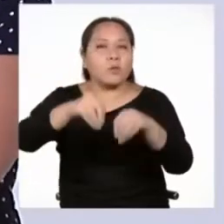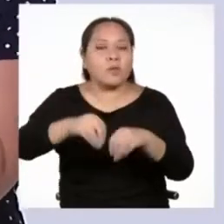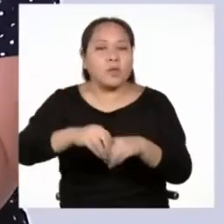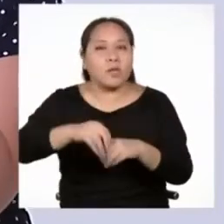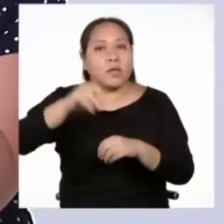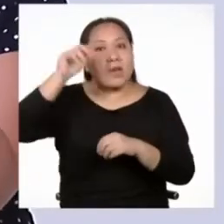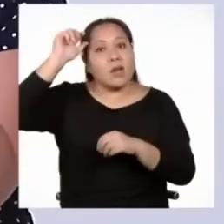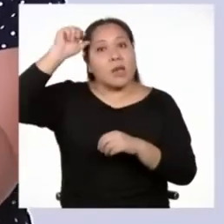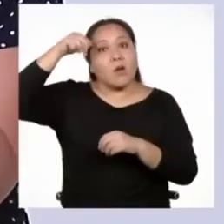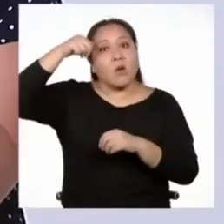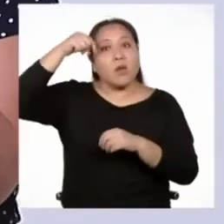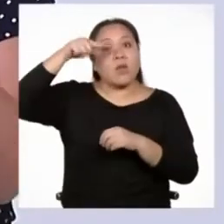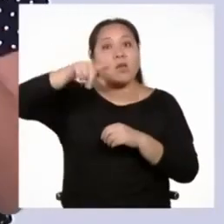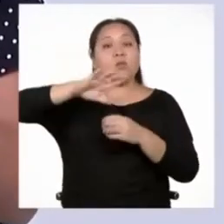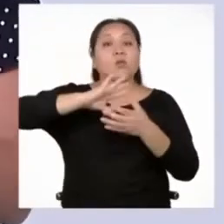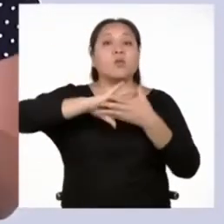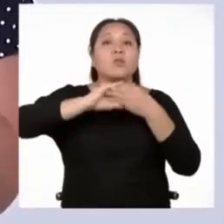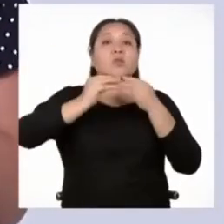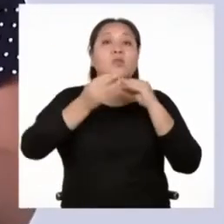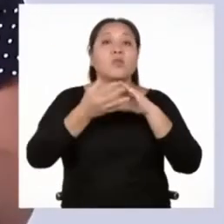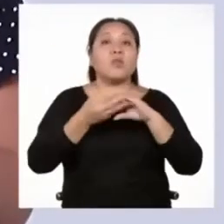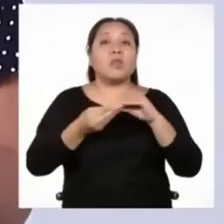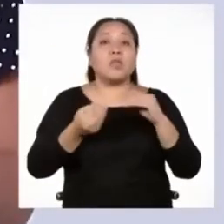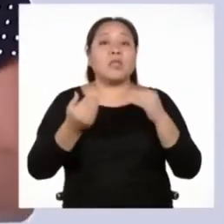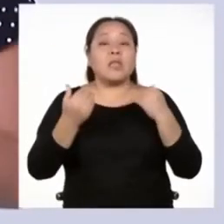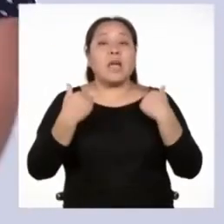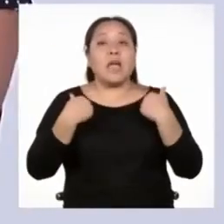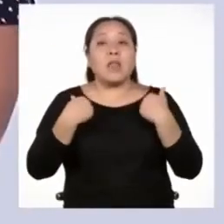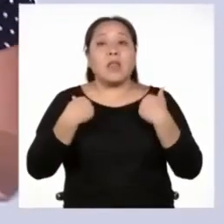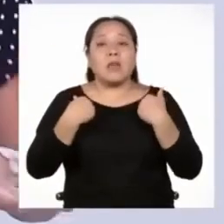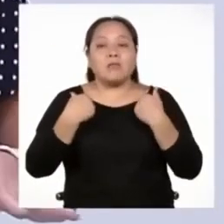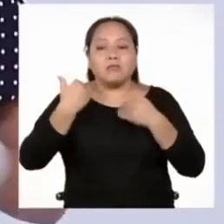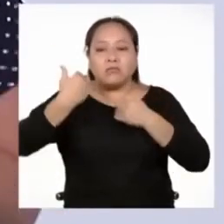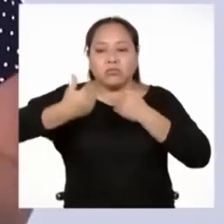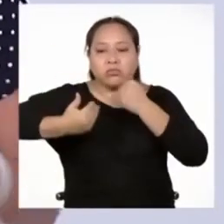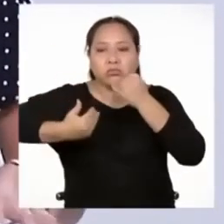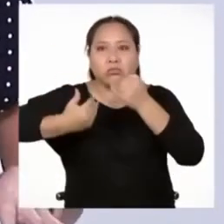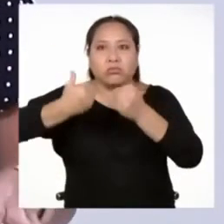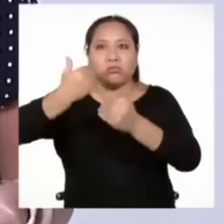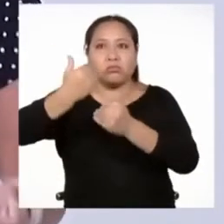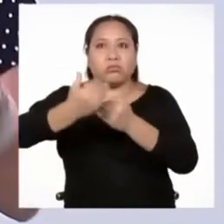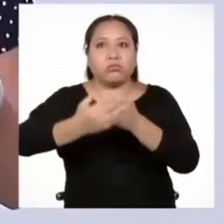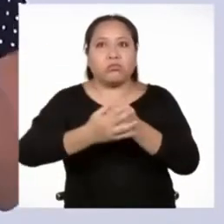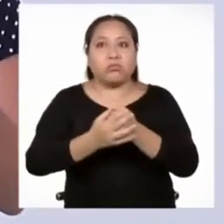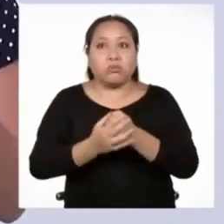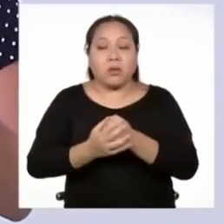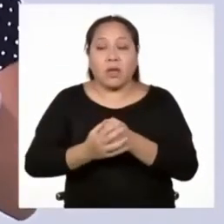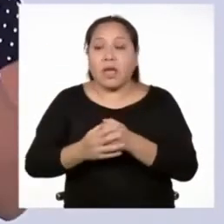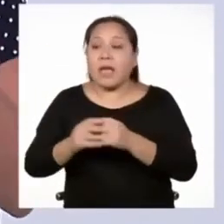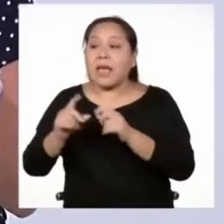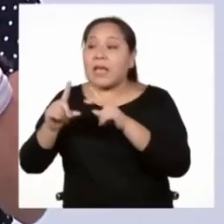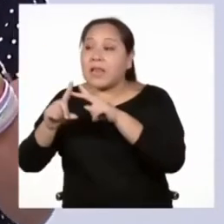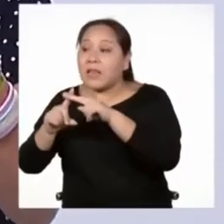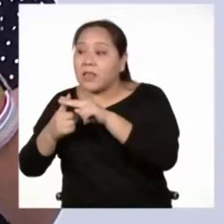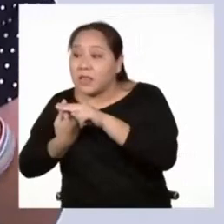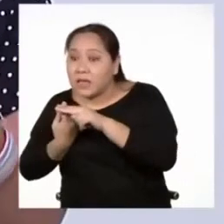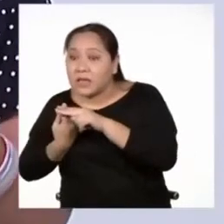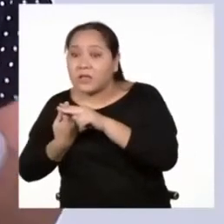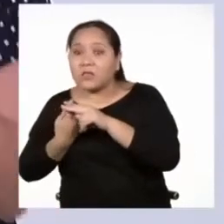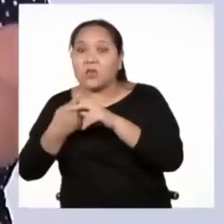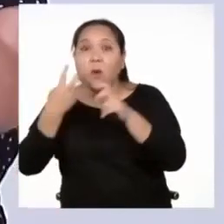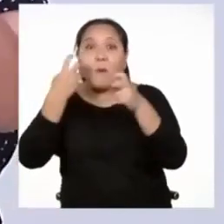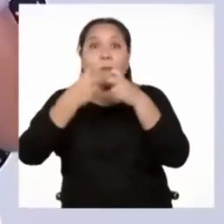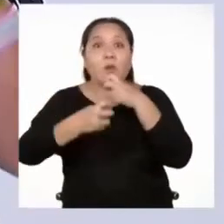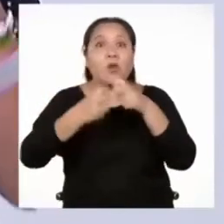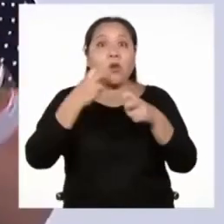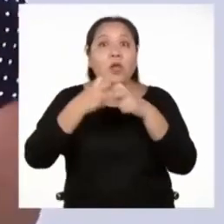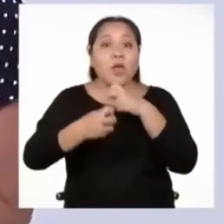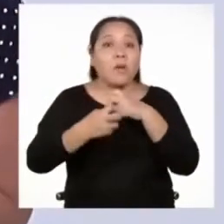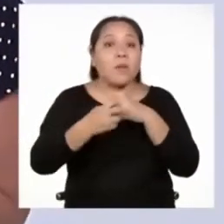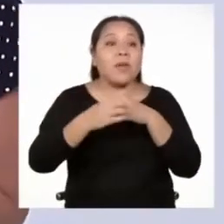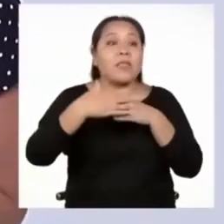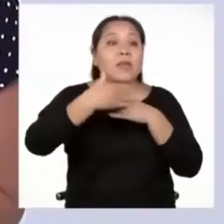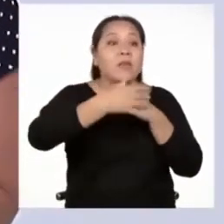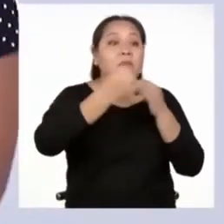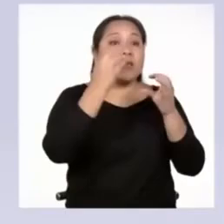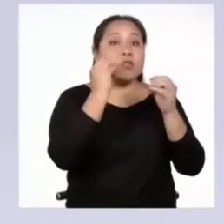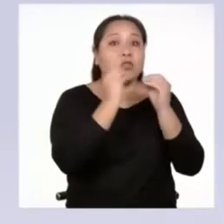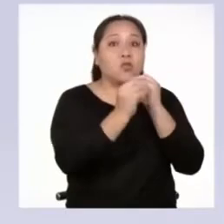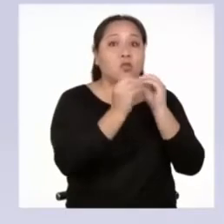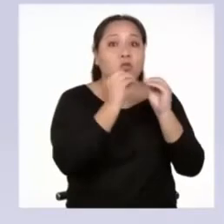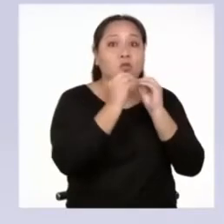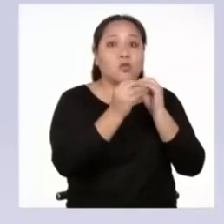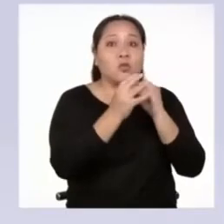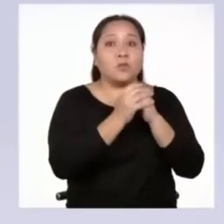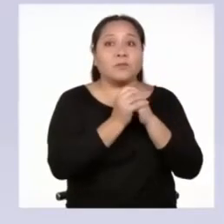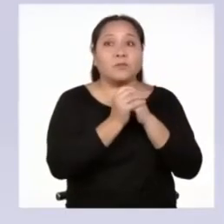Recuerda que tu historieta debe tener una secuencia narrativa, la situación inicial, el problema o el conflicto y la resolución o cierre.